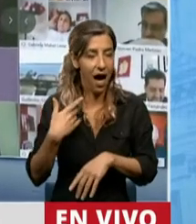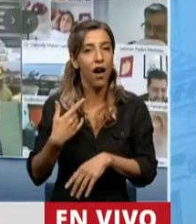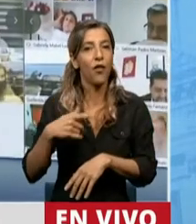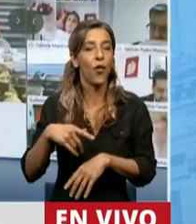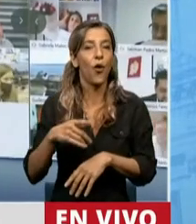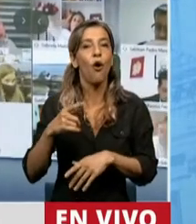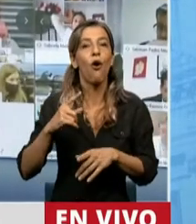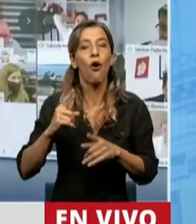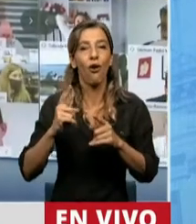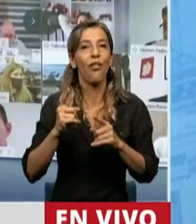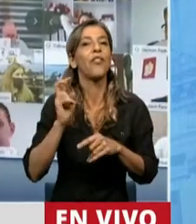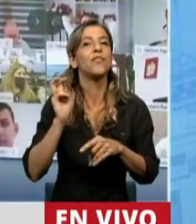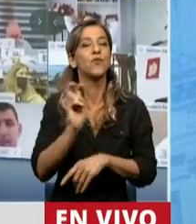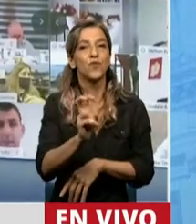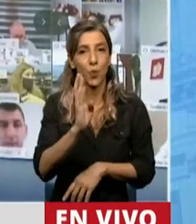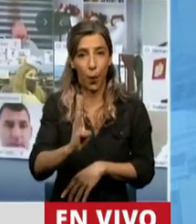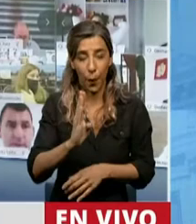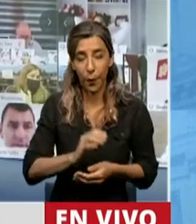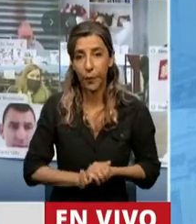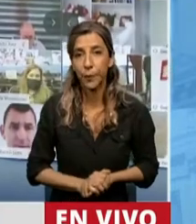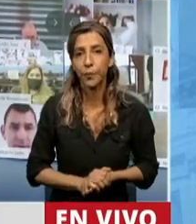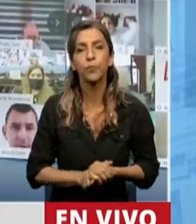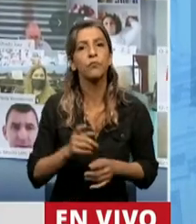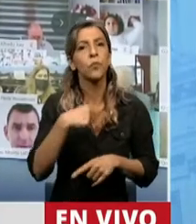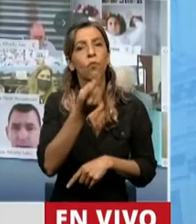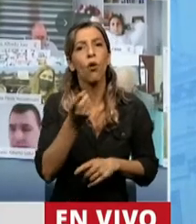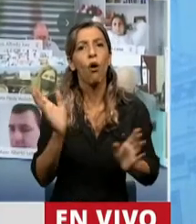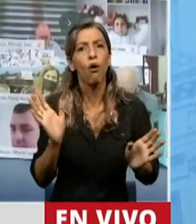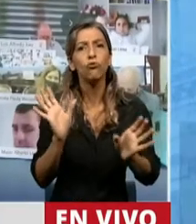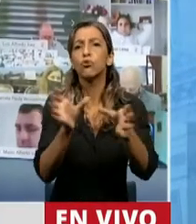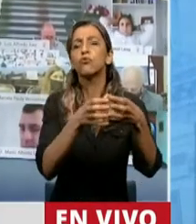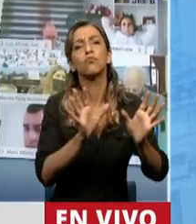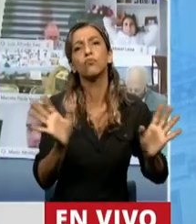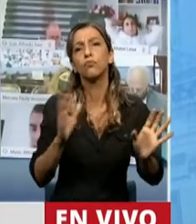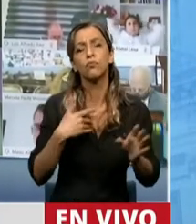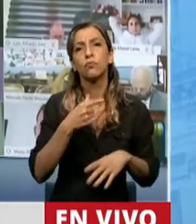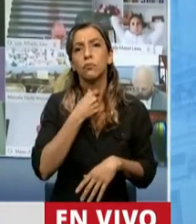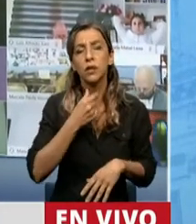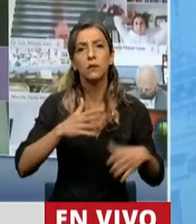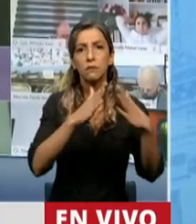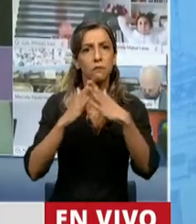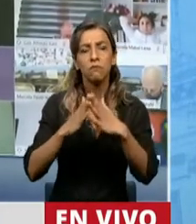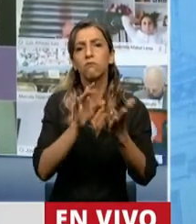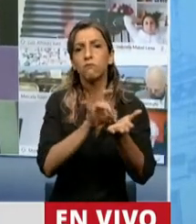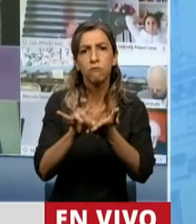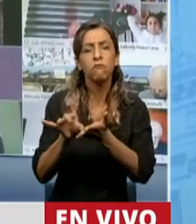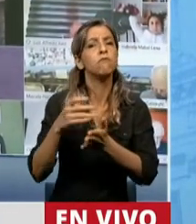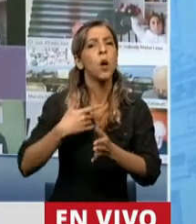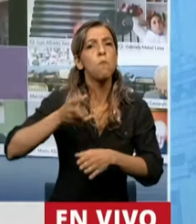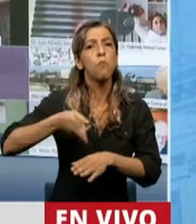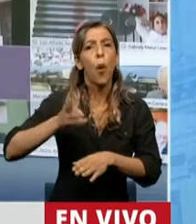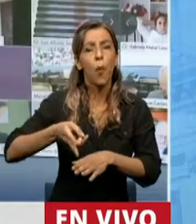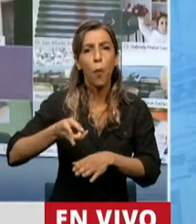oposición del Frente de Izquierda, el resto de los bloques plantearon excluir de la prohibición de los desalojos a las